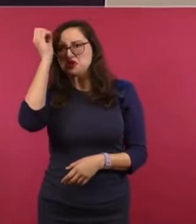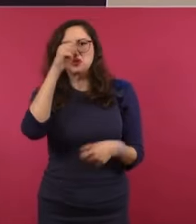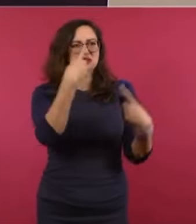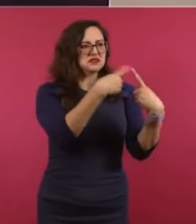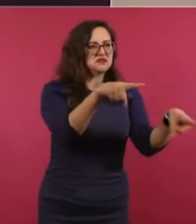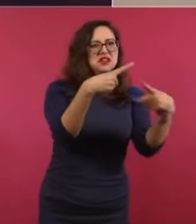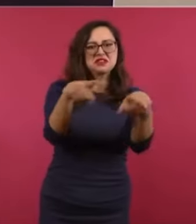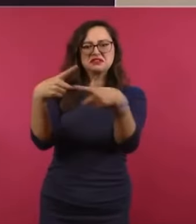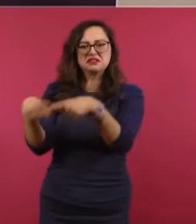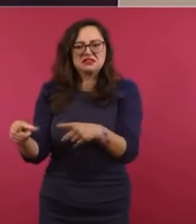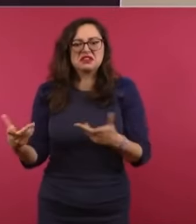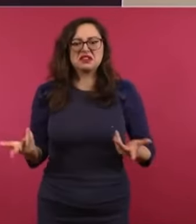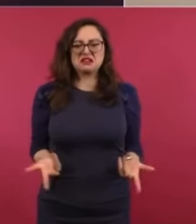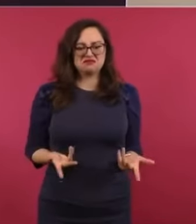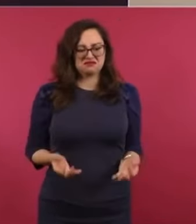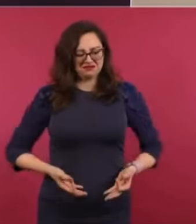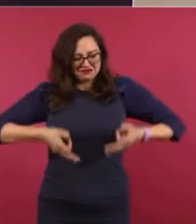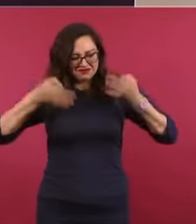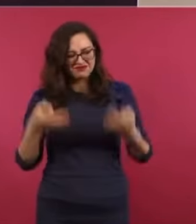¿Dónde está el decoro?